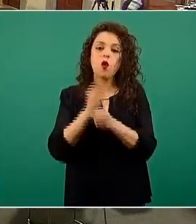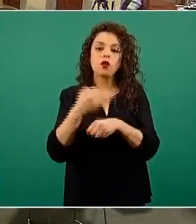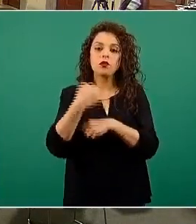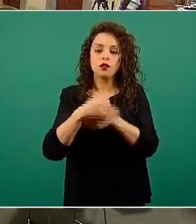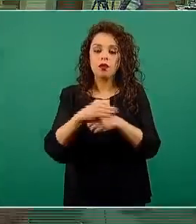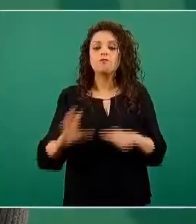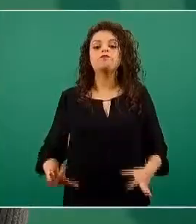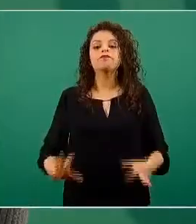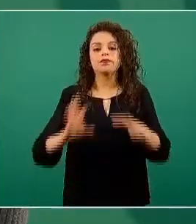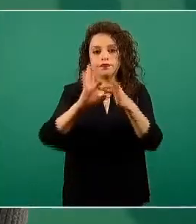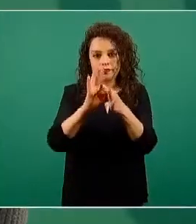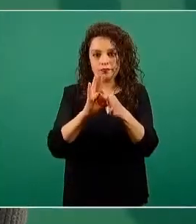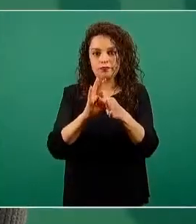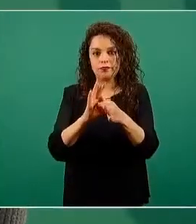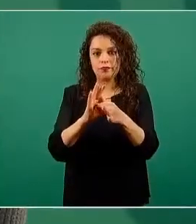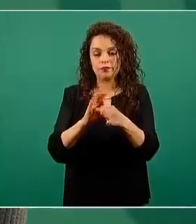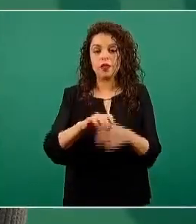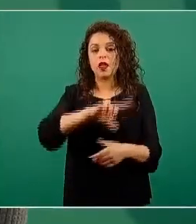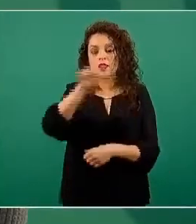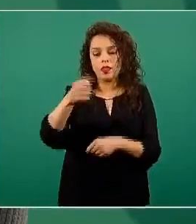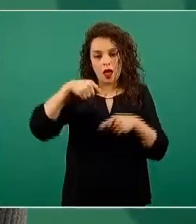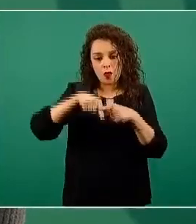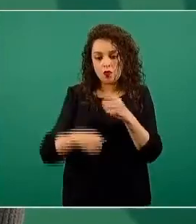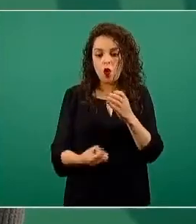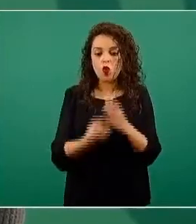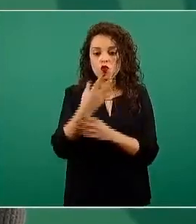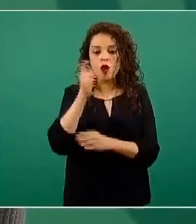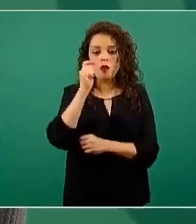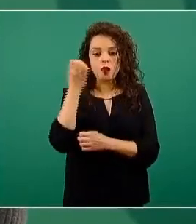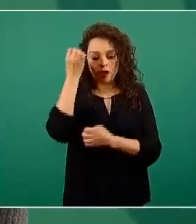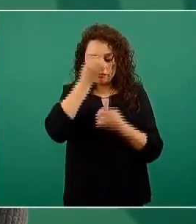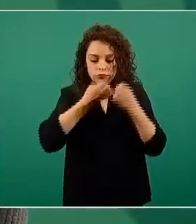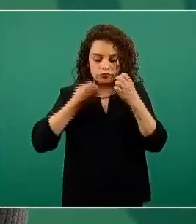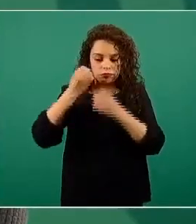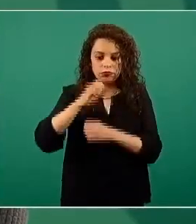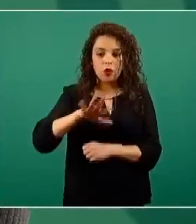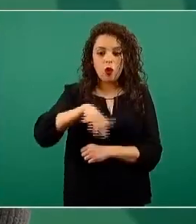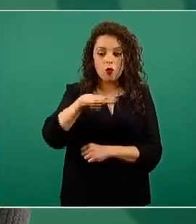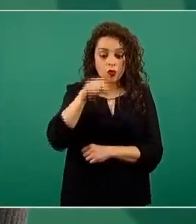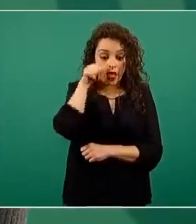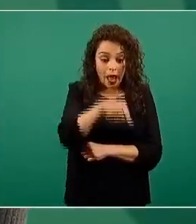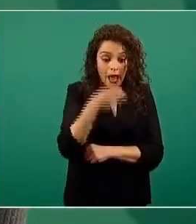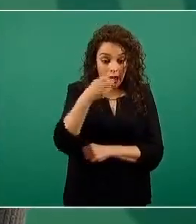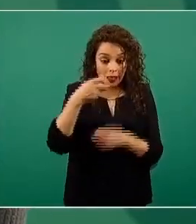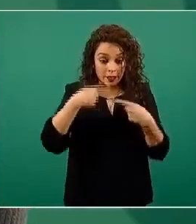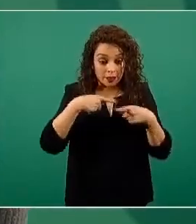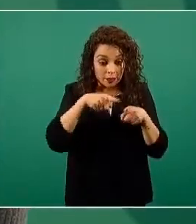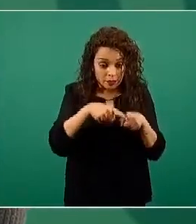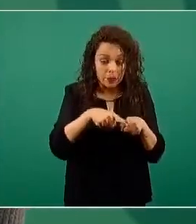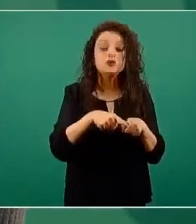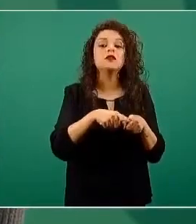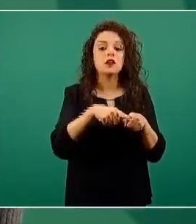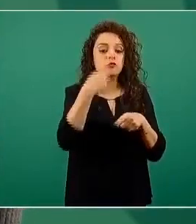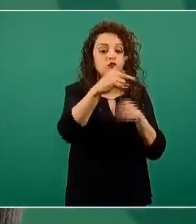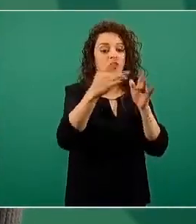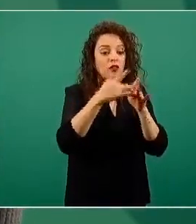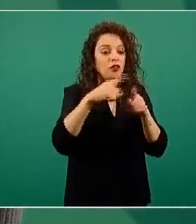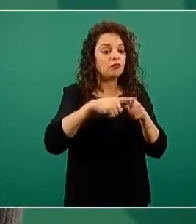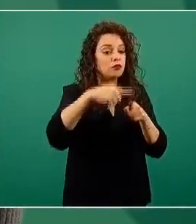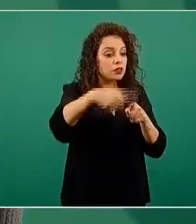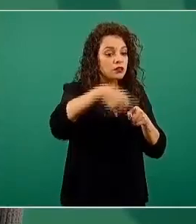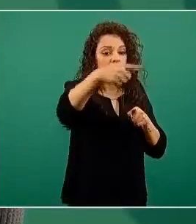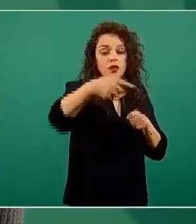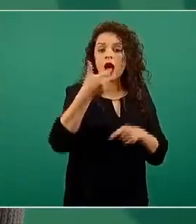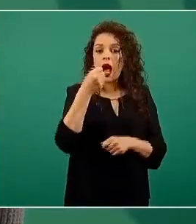empieza un nuevo estudio en donde ahora se busca los contactos de esta nueva persona y se continúa repitiendo el